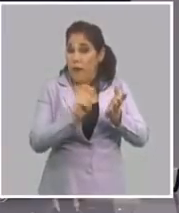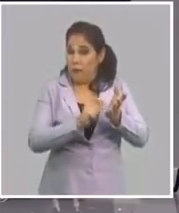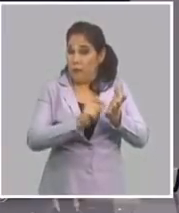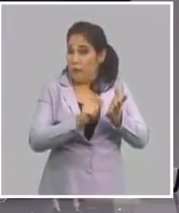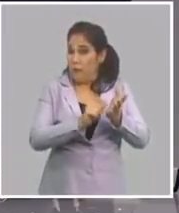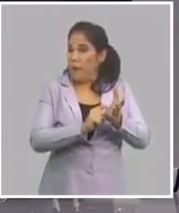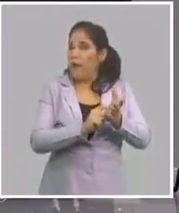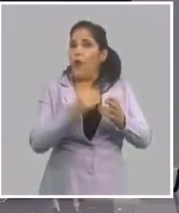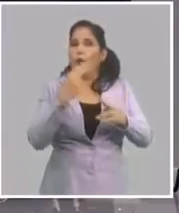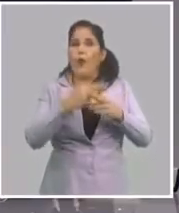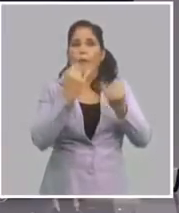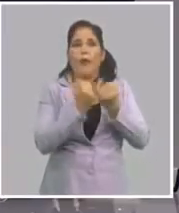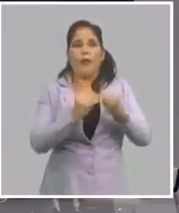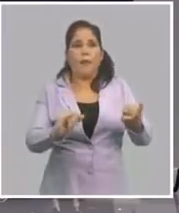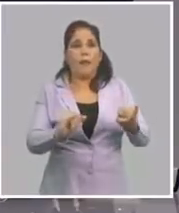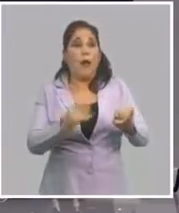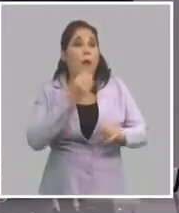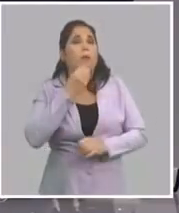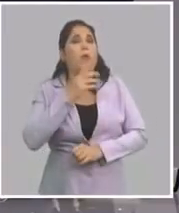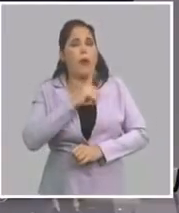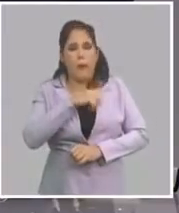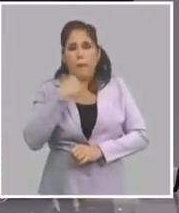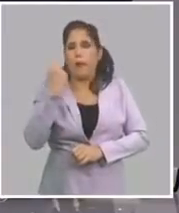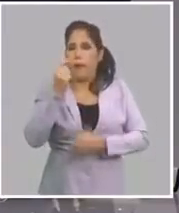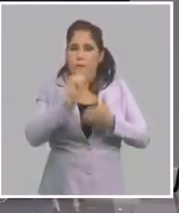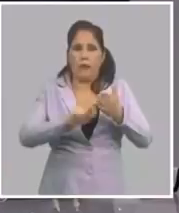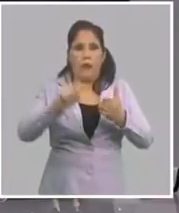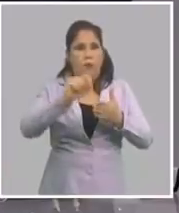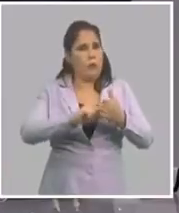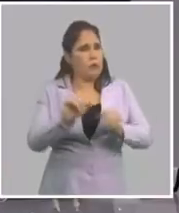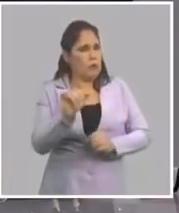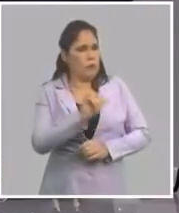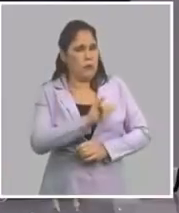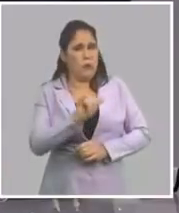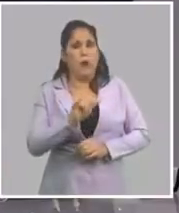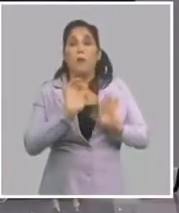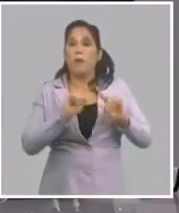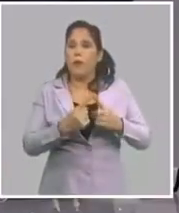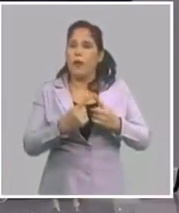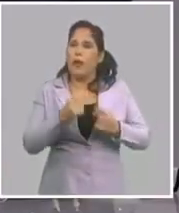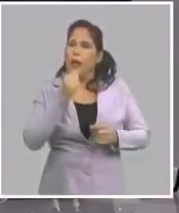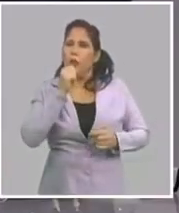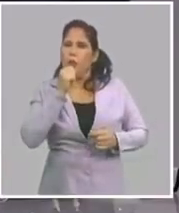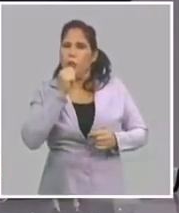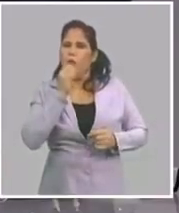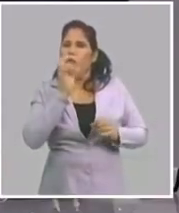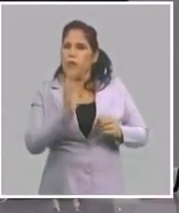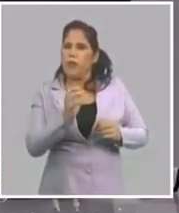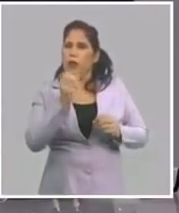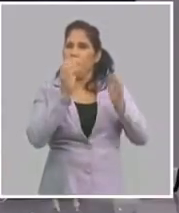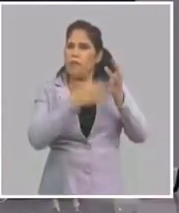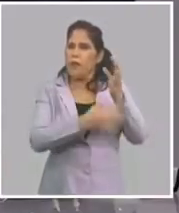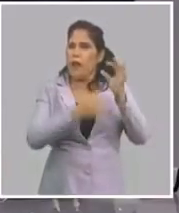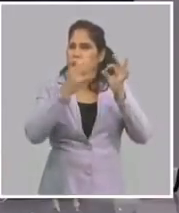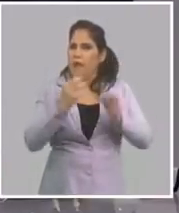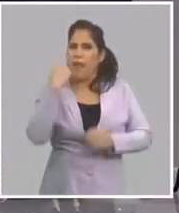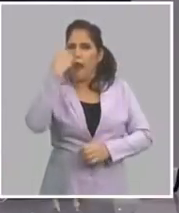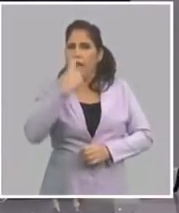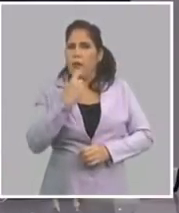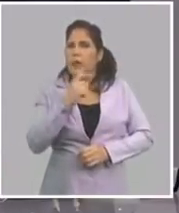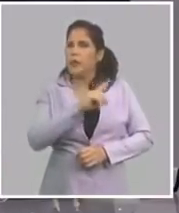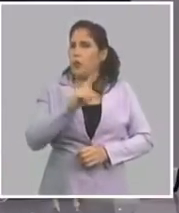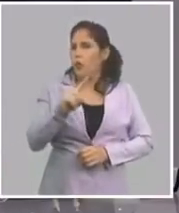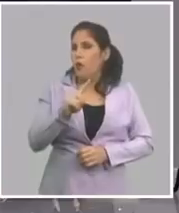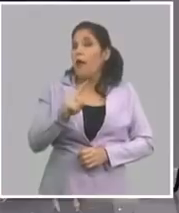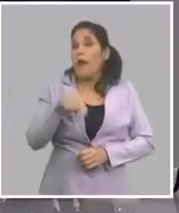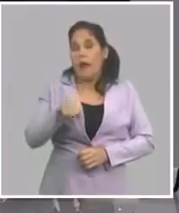inscritos, los llamados independientes, se supone que también ha perdido votos. Aunque ahí siempre está la duda de si dicen o no la verdad en las encuestas, ha